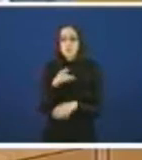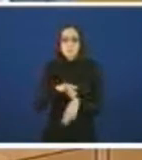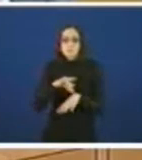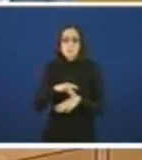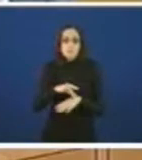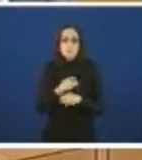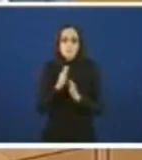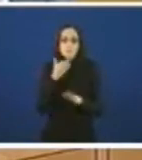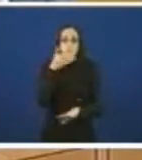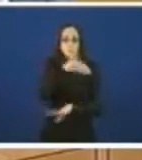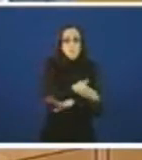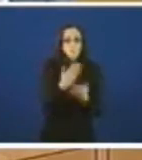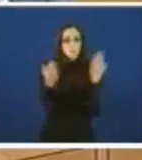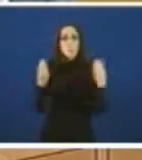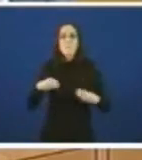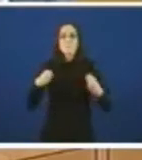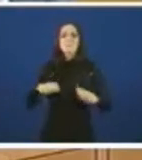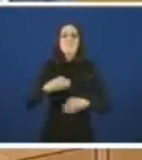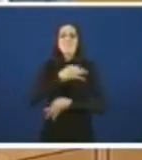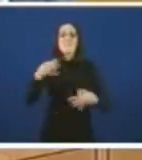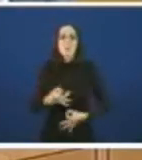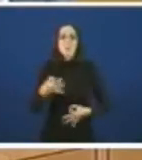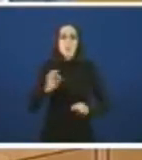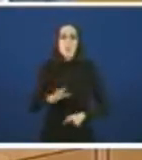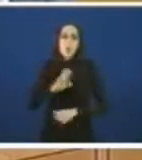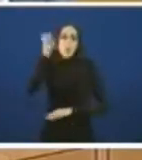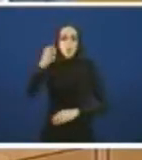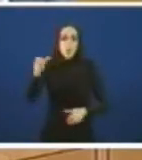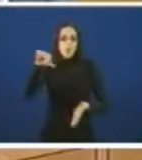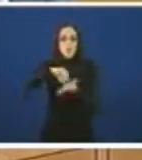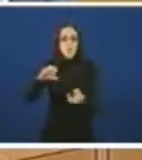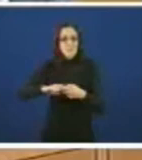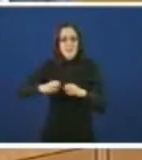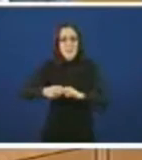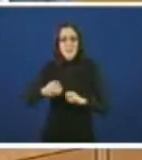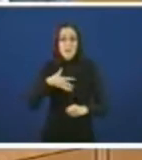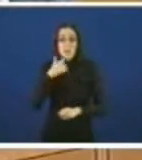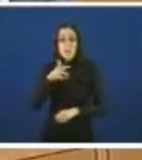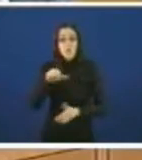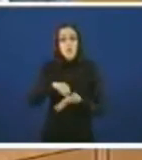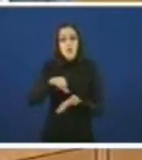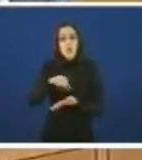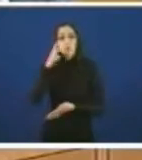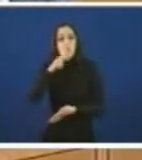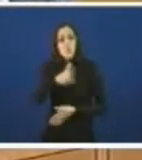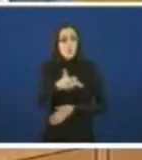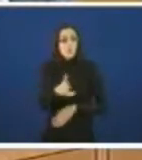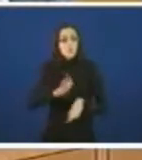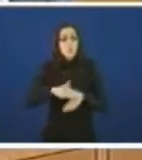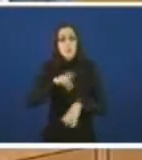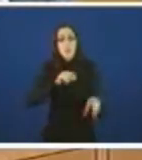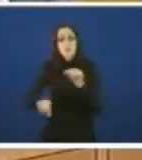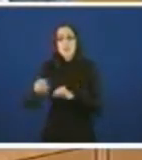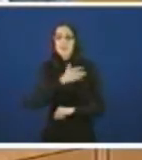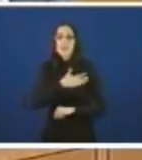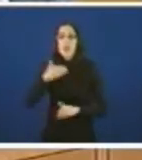seguridade que nos centros dos Sergas. Os cidadanes de Vigo terán dereito a elegir donde queren ser atendidos, si no hospital